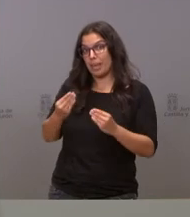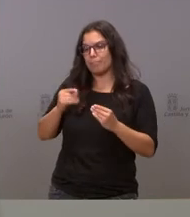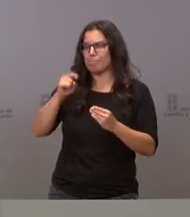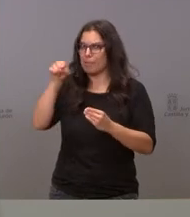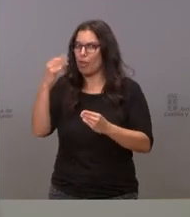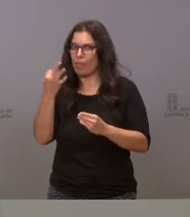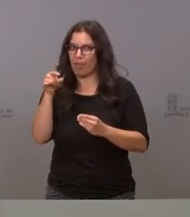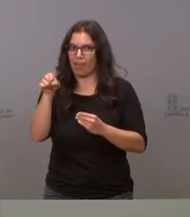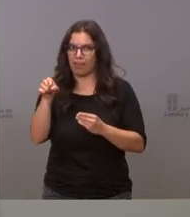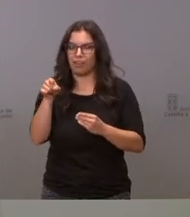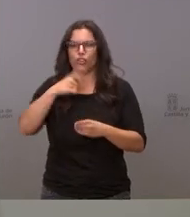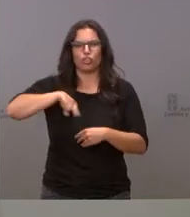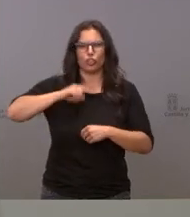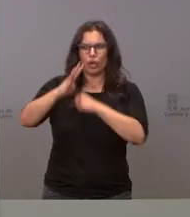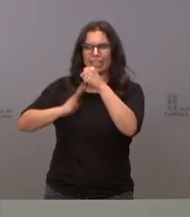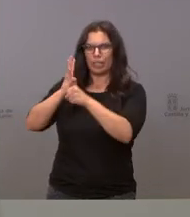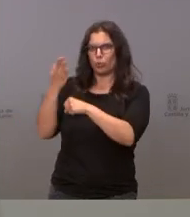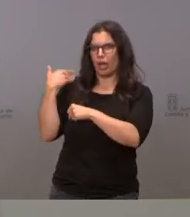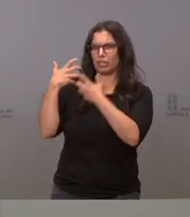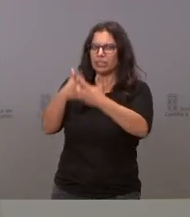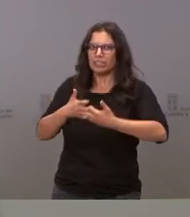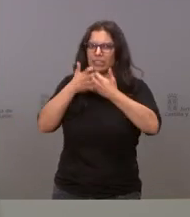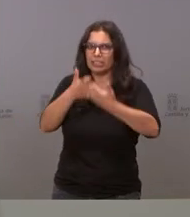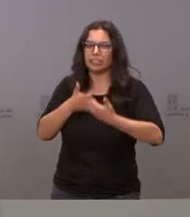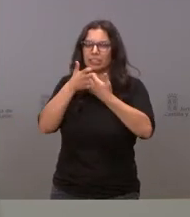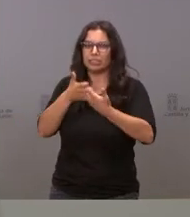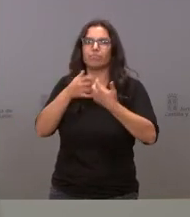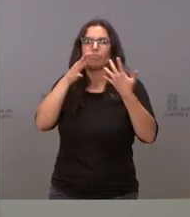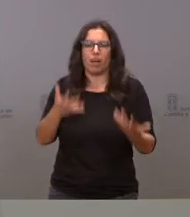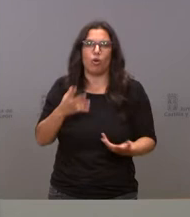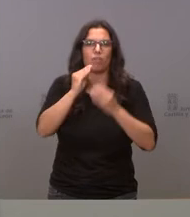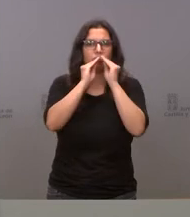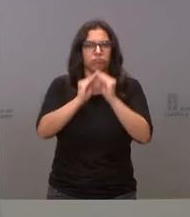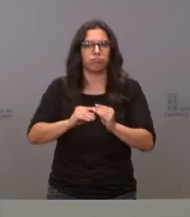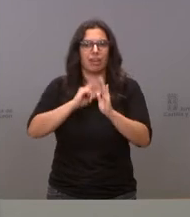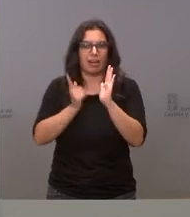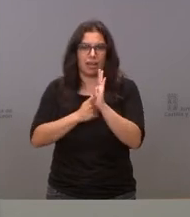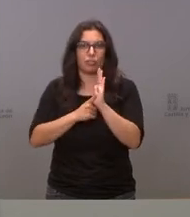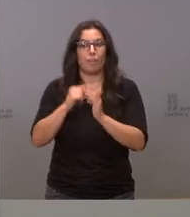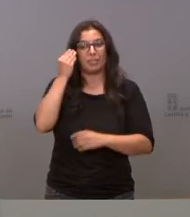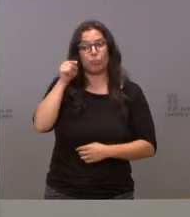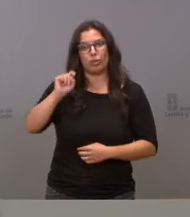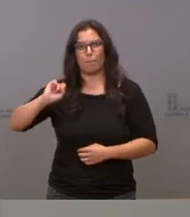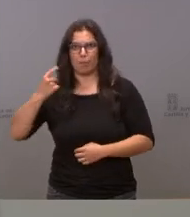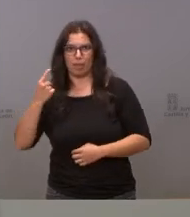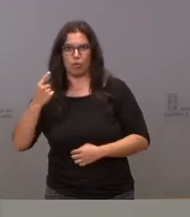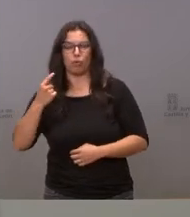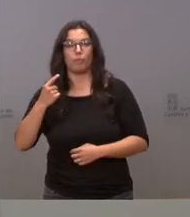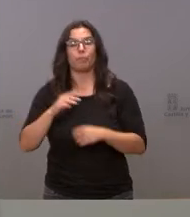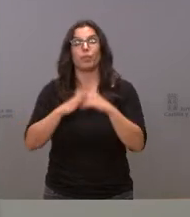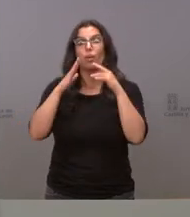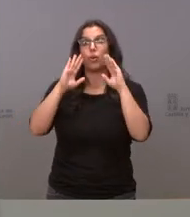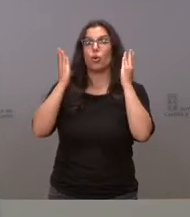pasada llegamos a elaborar una ley que es la que vamos a presentar aquí en el Congreso de los Diputados llegó a pasar